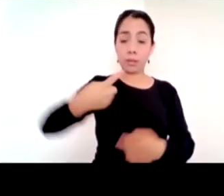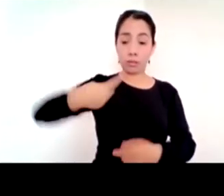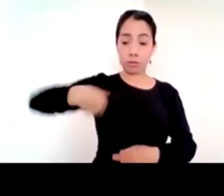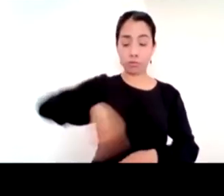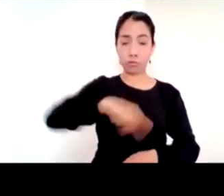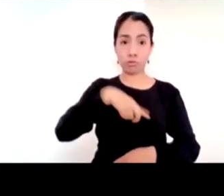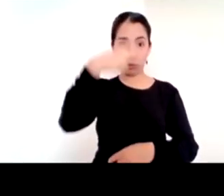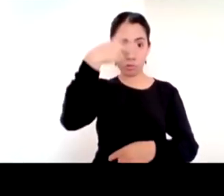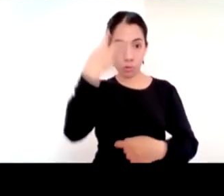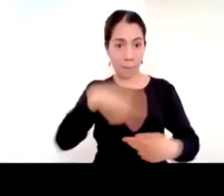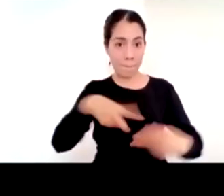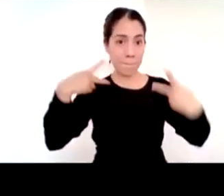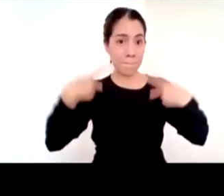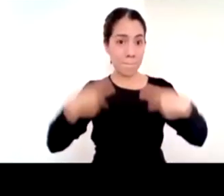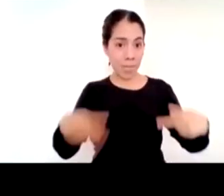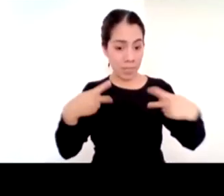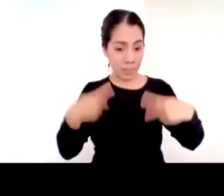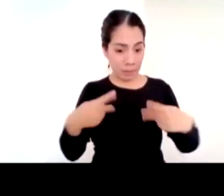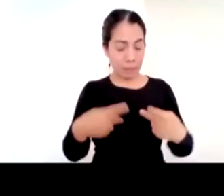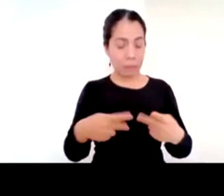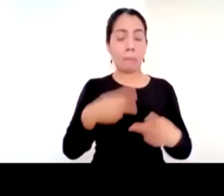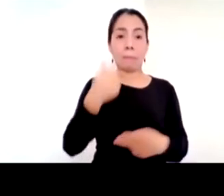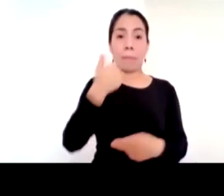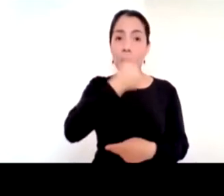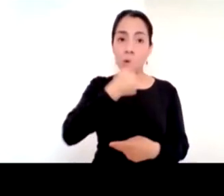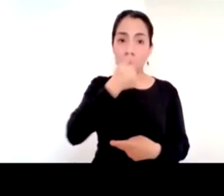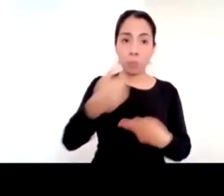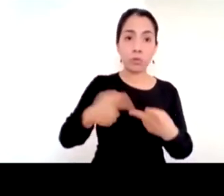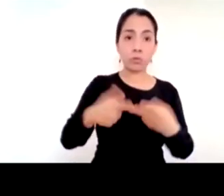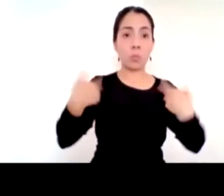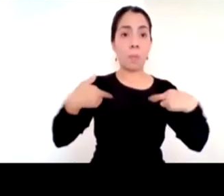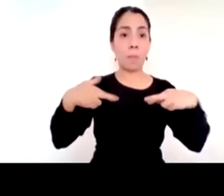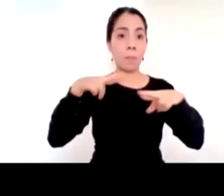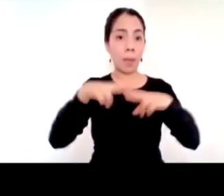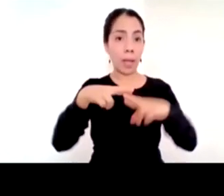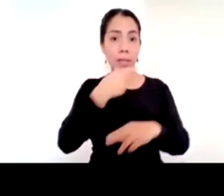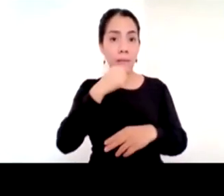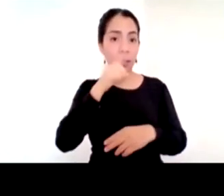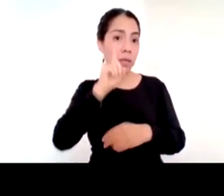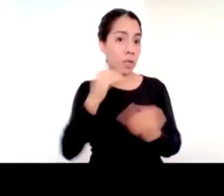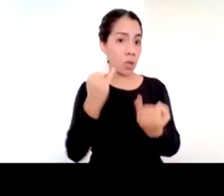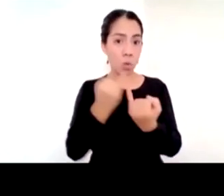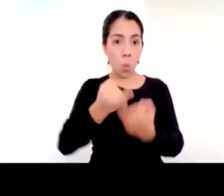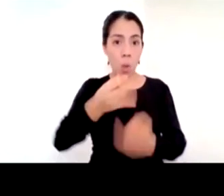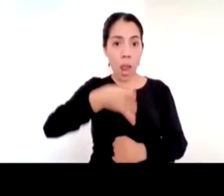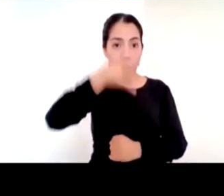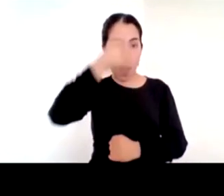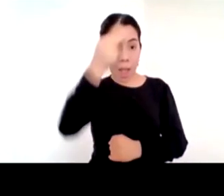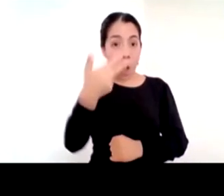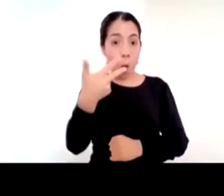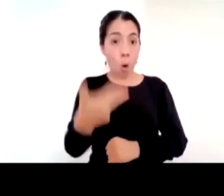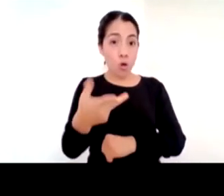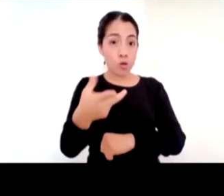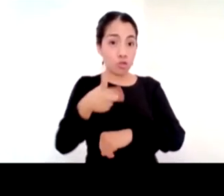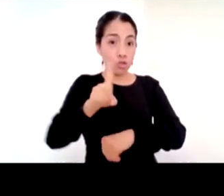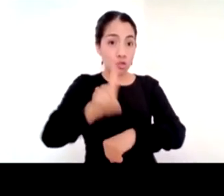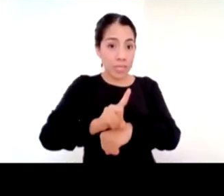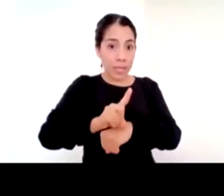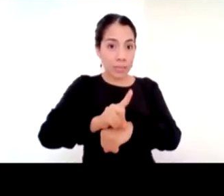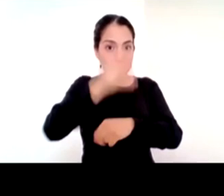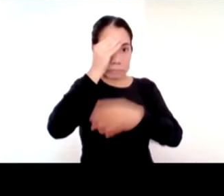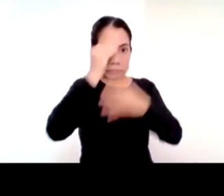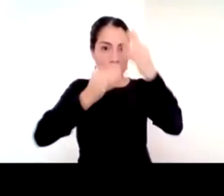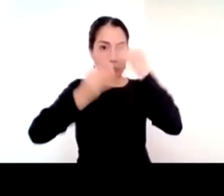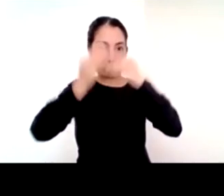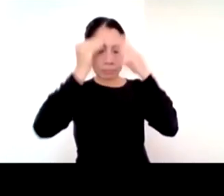O sea, tantos millones de maestros aprendieron a dar clases a millones de alumnos en un tiempo tan reducido. Por eso me da como, me